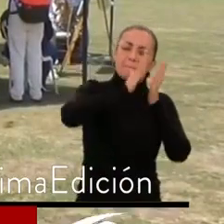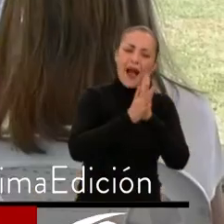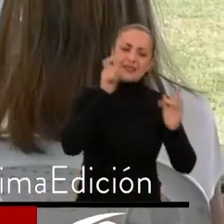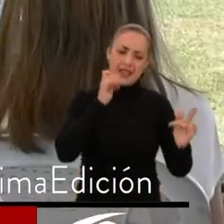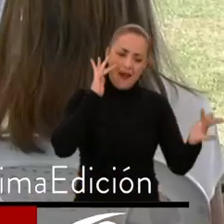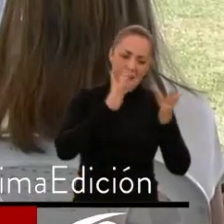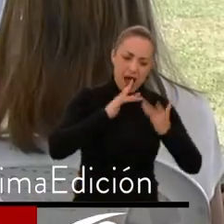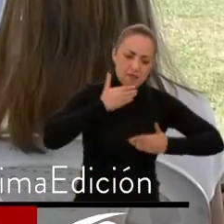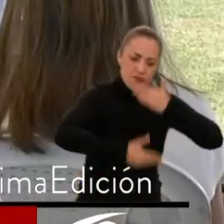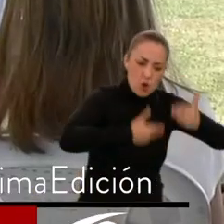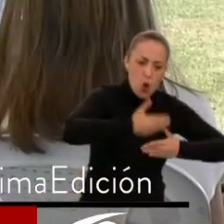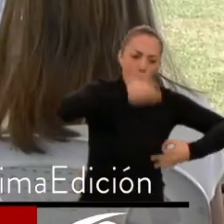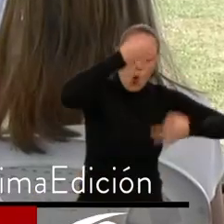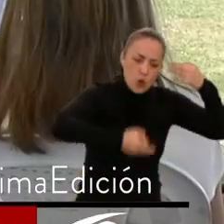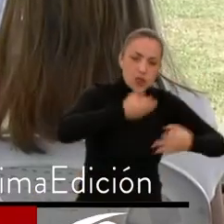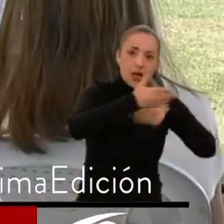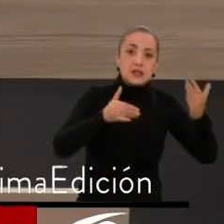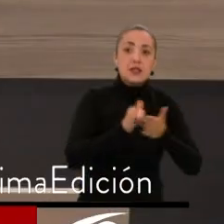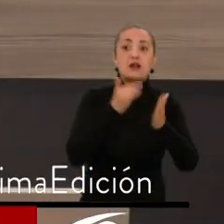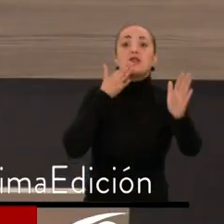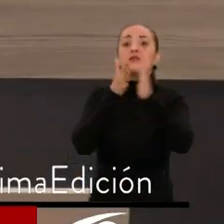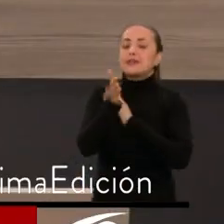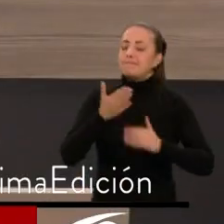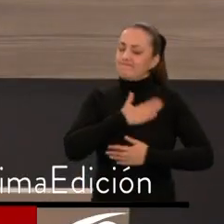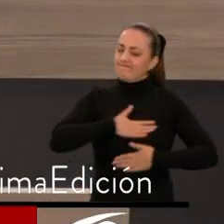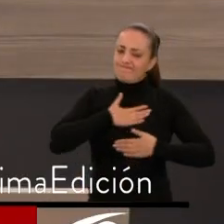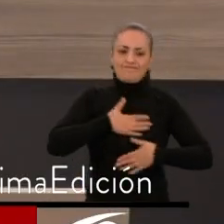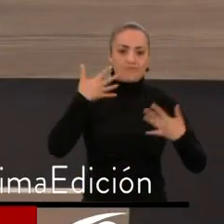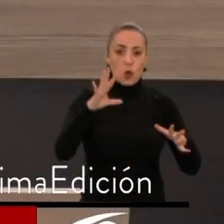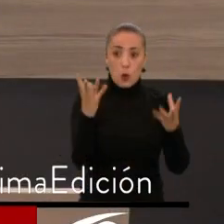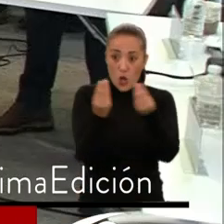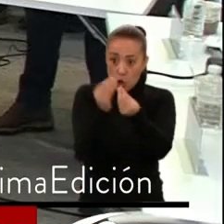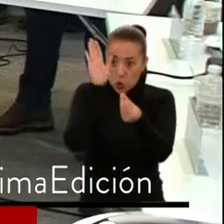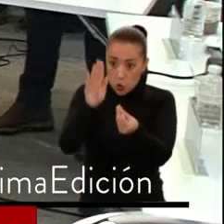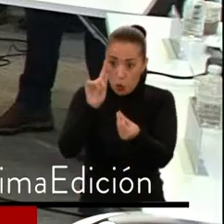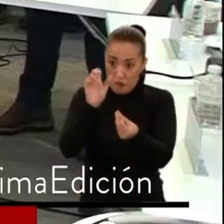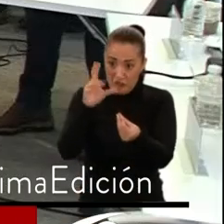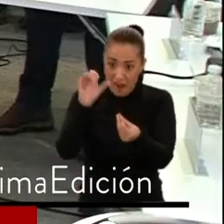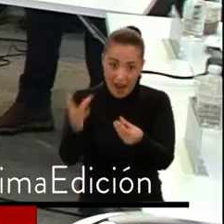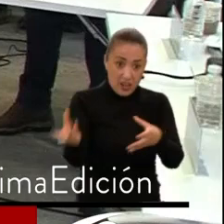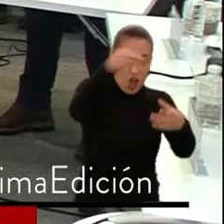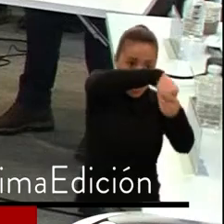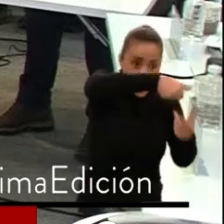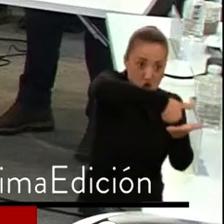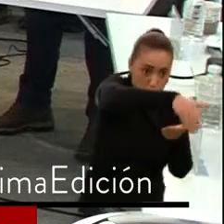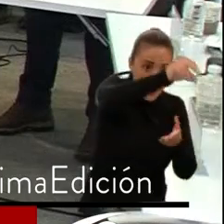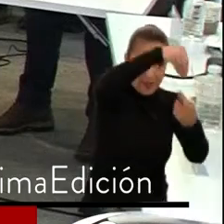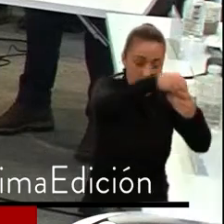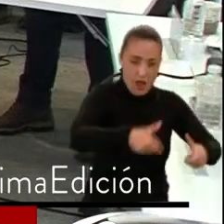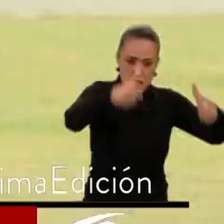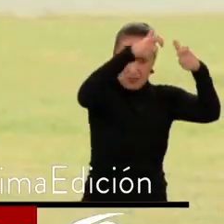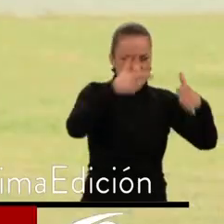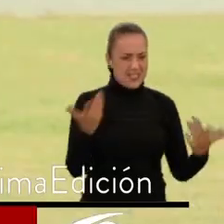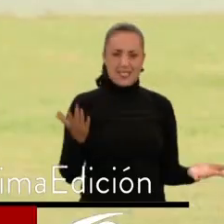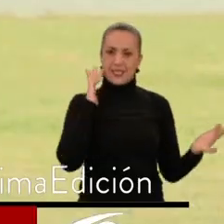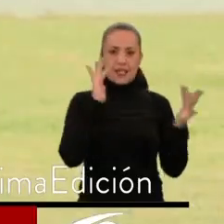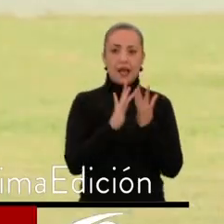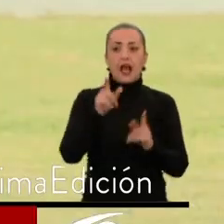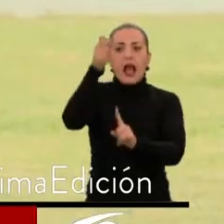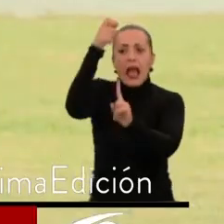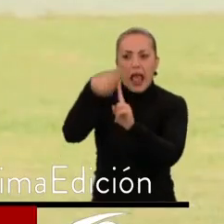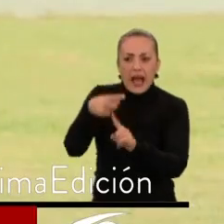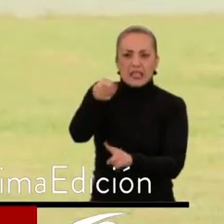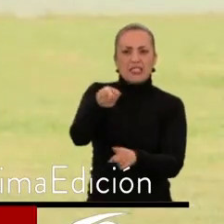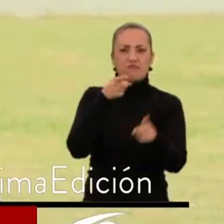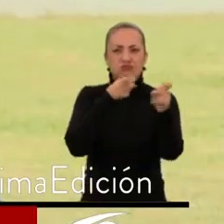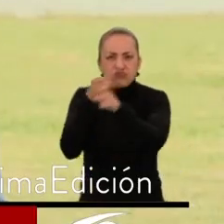congresistas condenados por la Jurisdicción Especial para la Paz mantengan sus curules. Quienes han cometido los crímenes de lesa humanidad